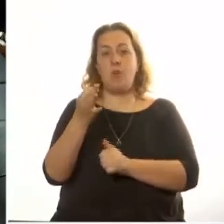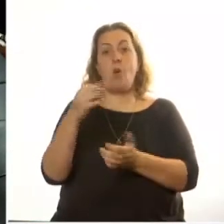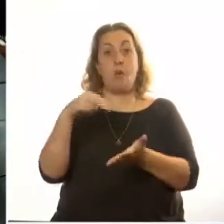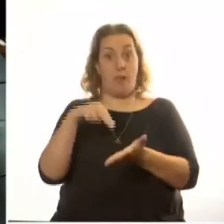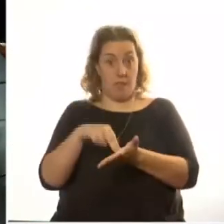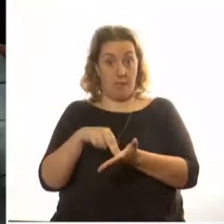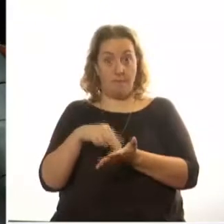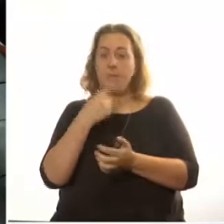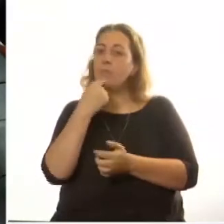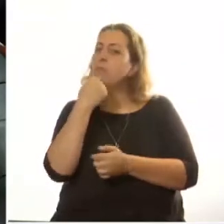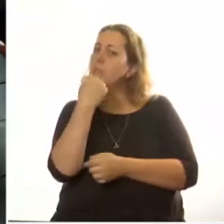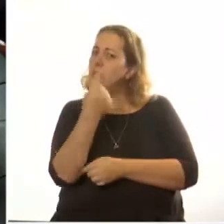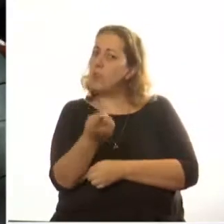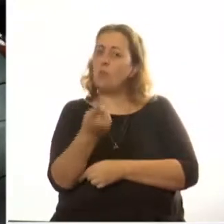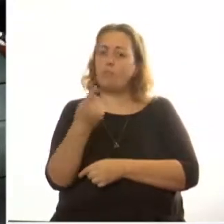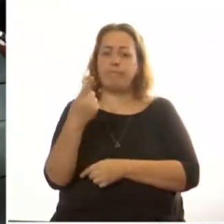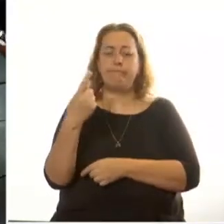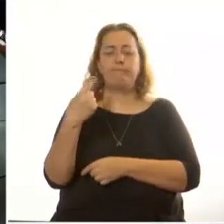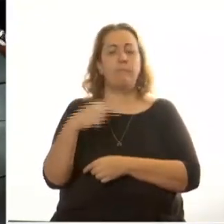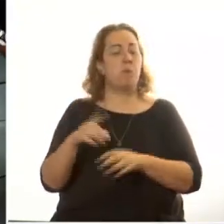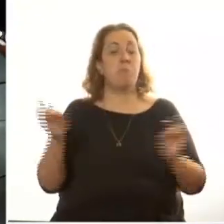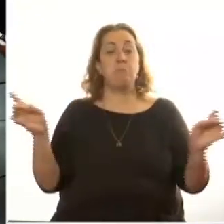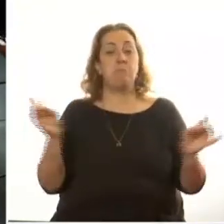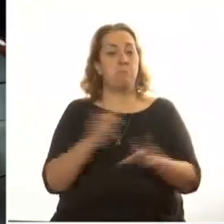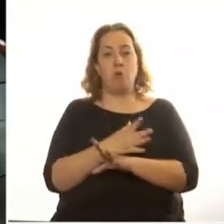llevará a Israel a su destrucción.